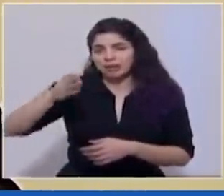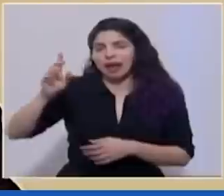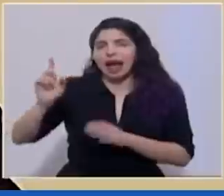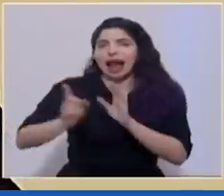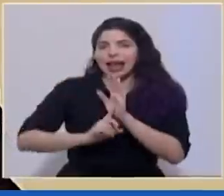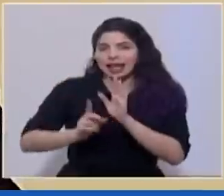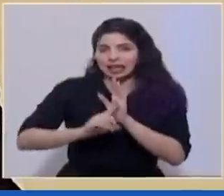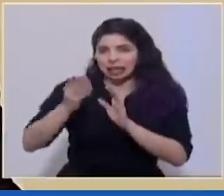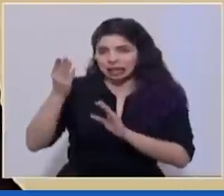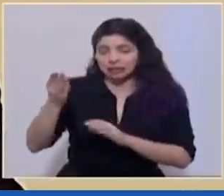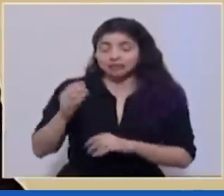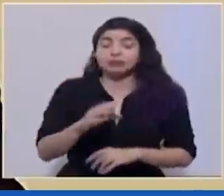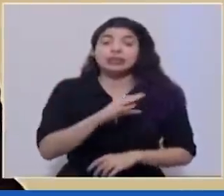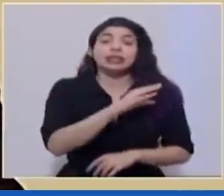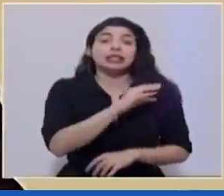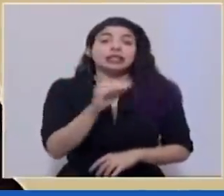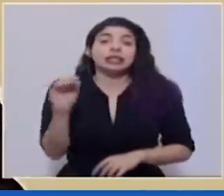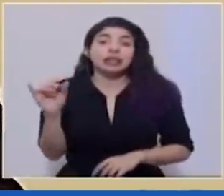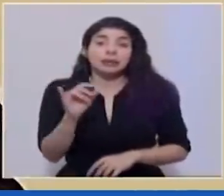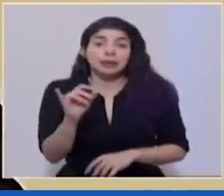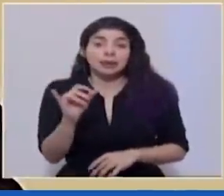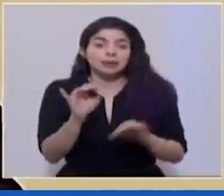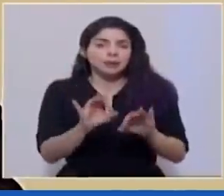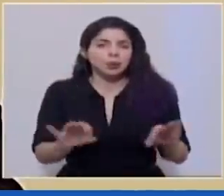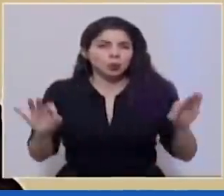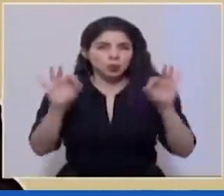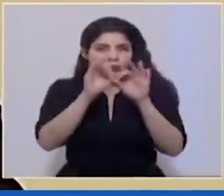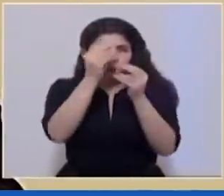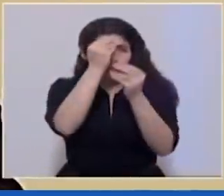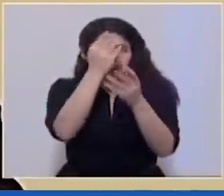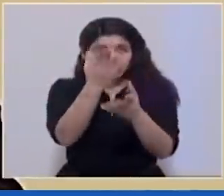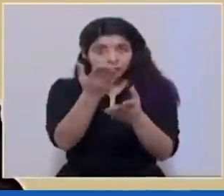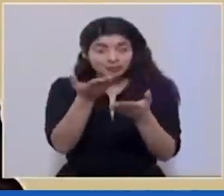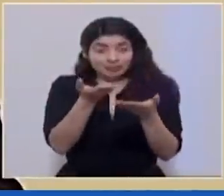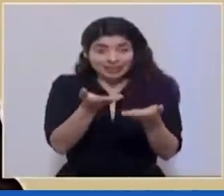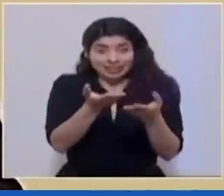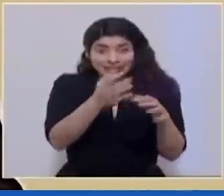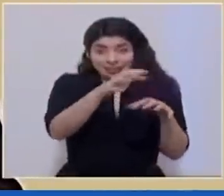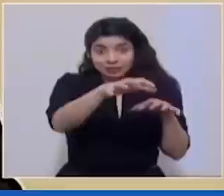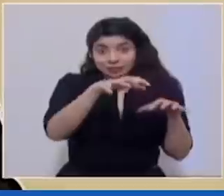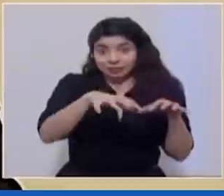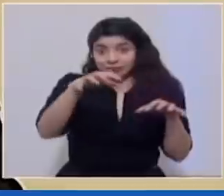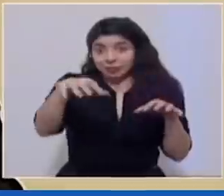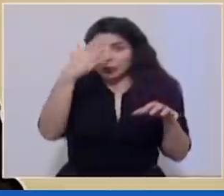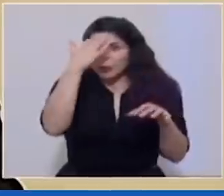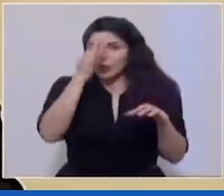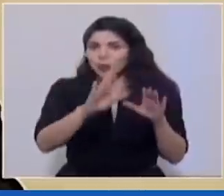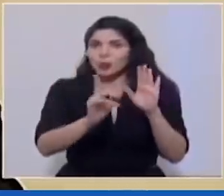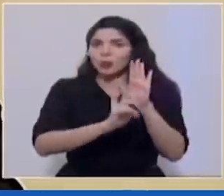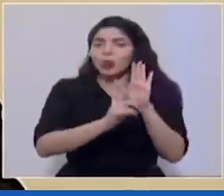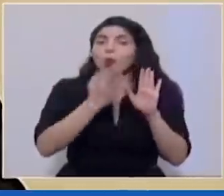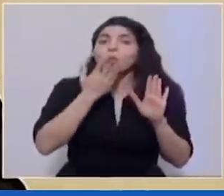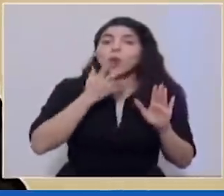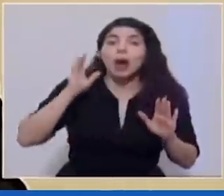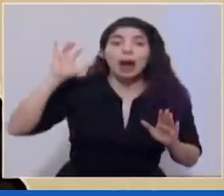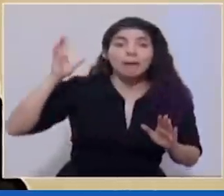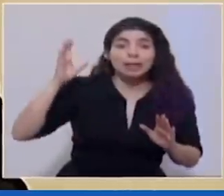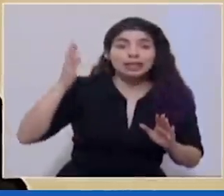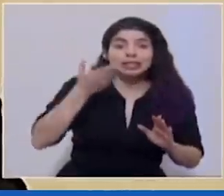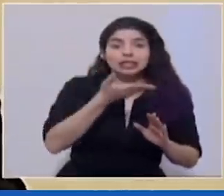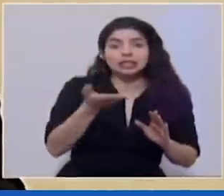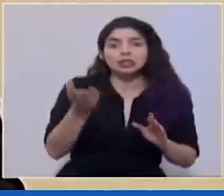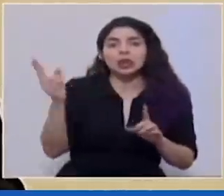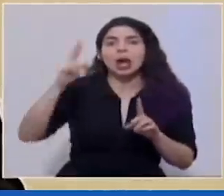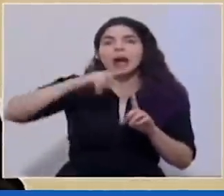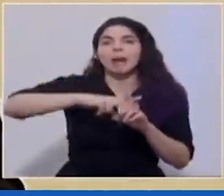y además es importante mencionar que en estos cantones dado que está en alerta amarilla opera la